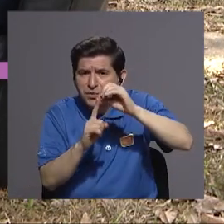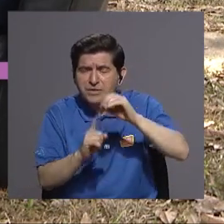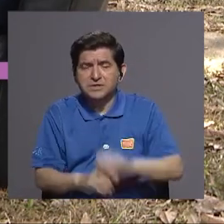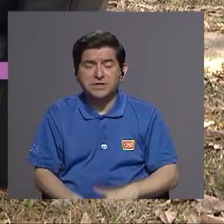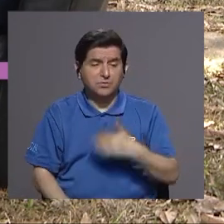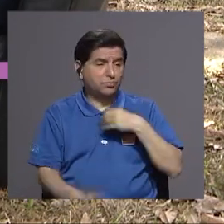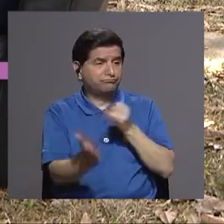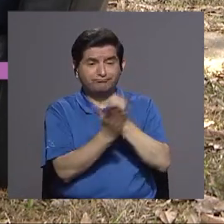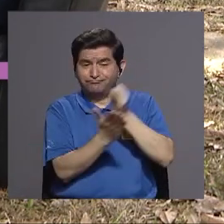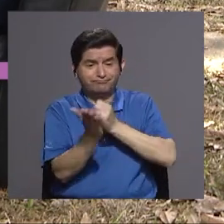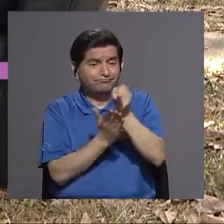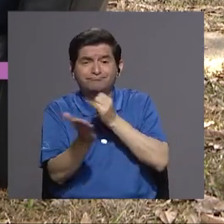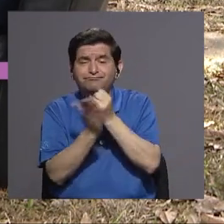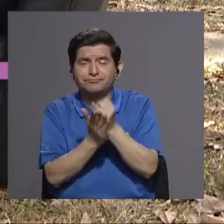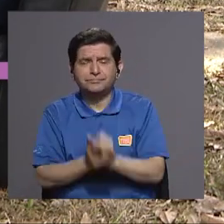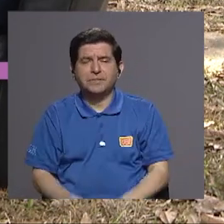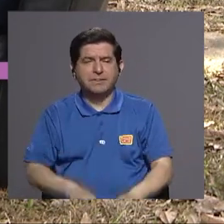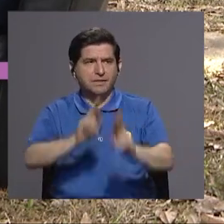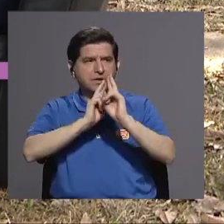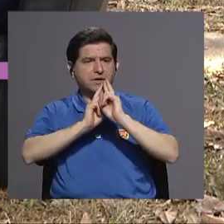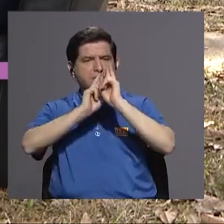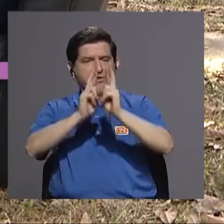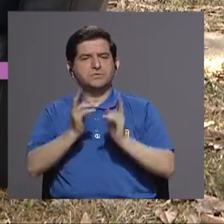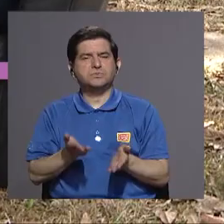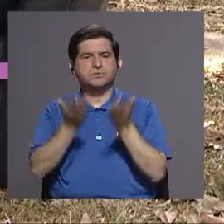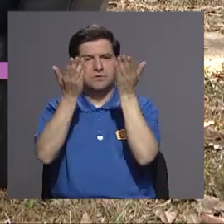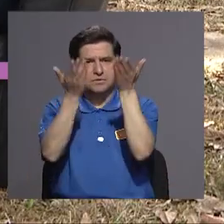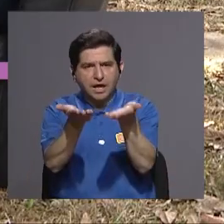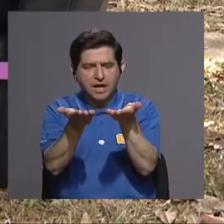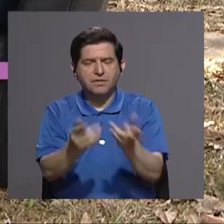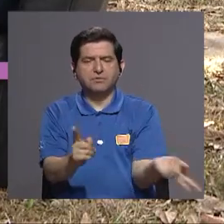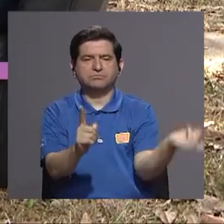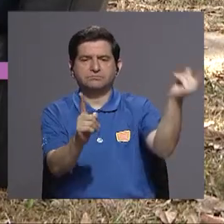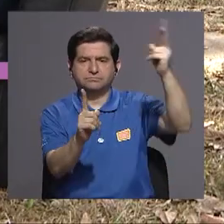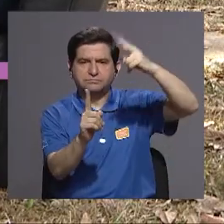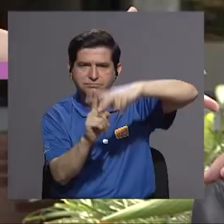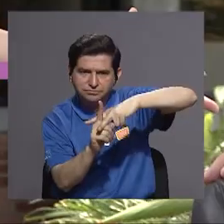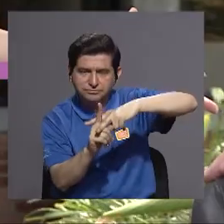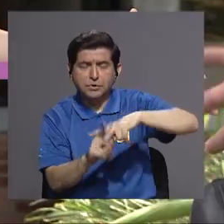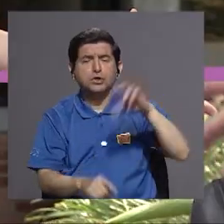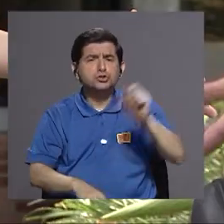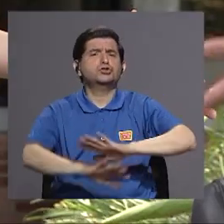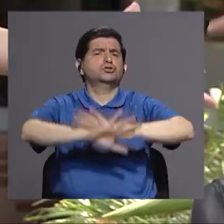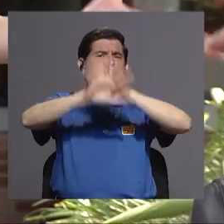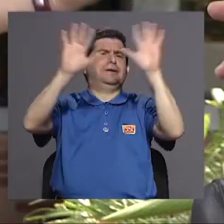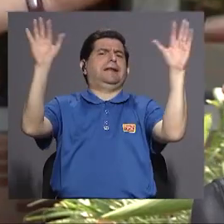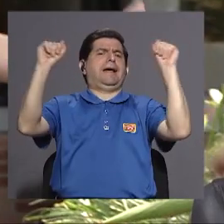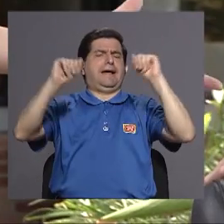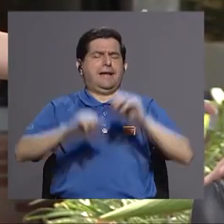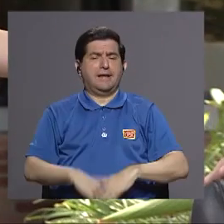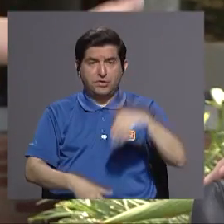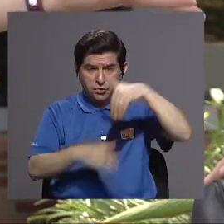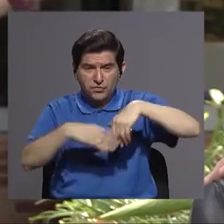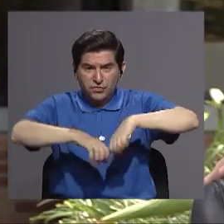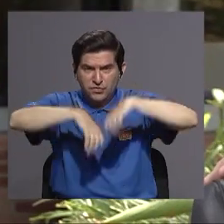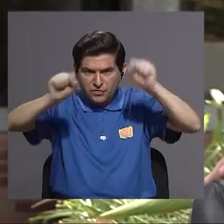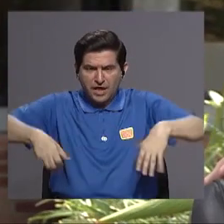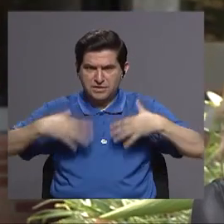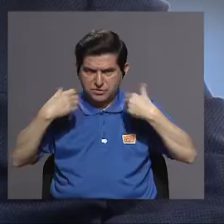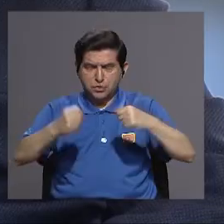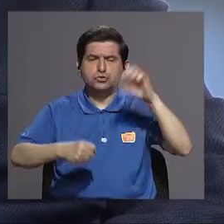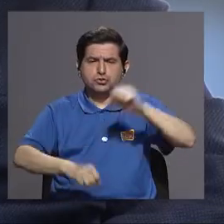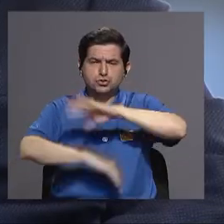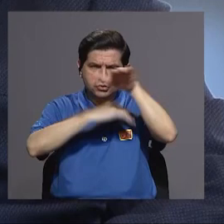de que tienen estas investigaciones de dar un resultado que finalmente se puede aplicar claro en el sistema de salud